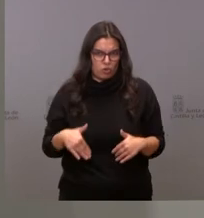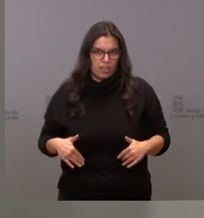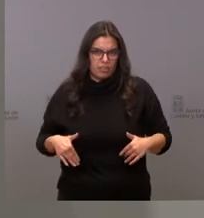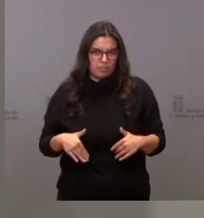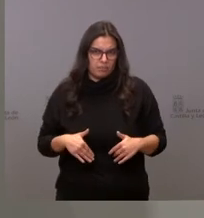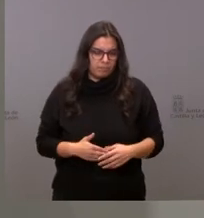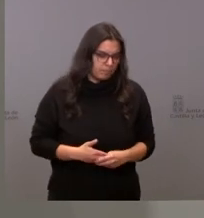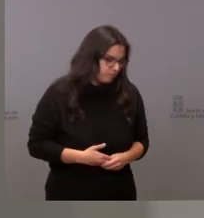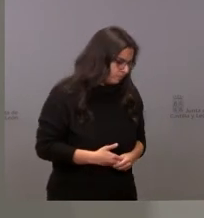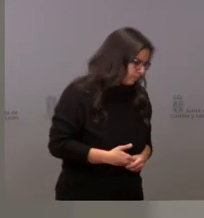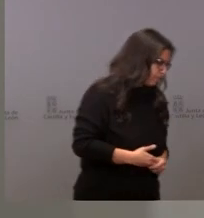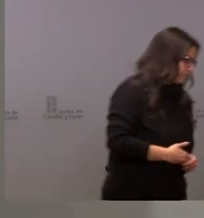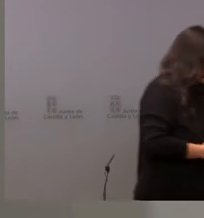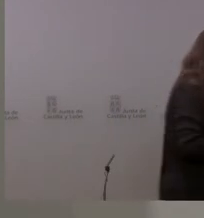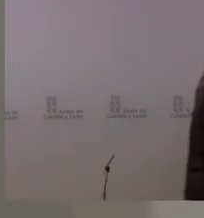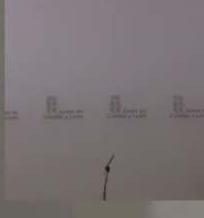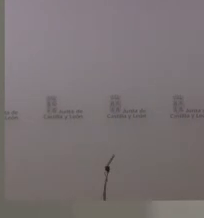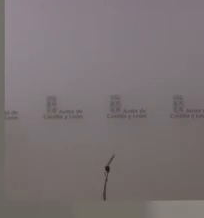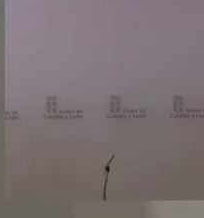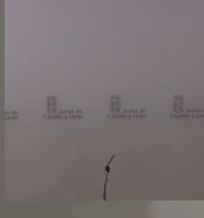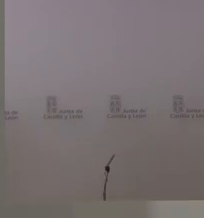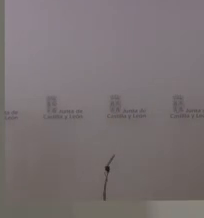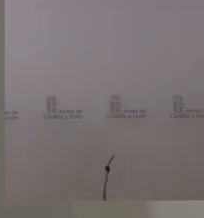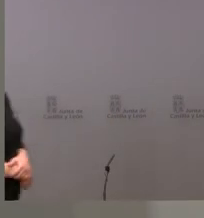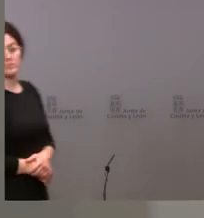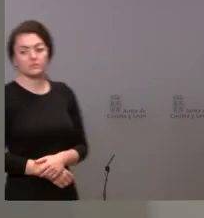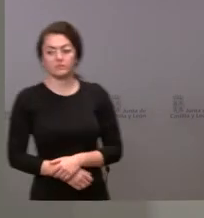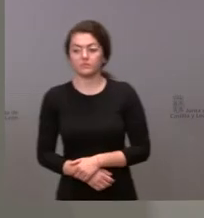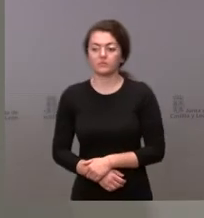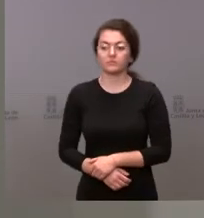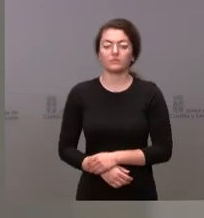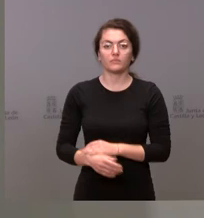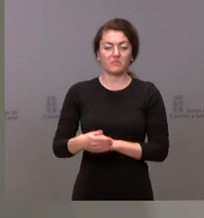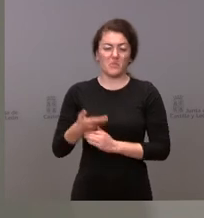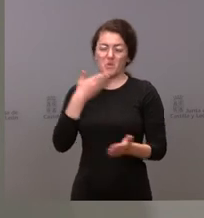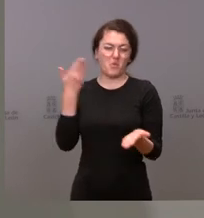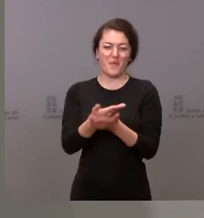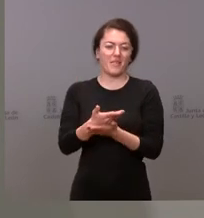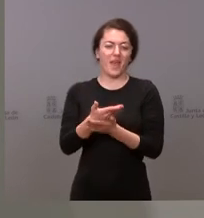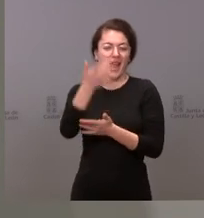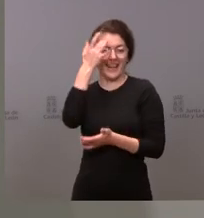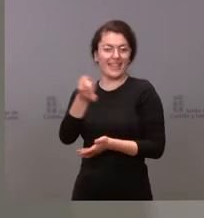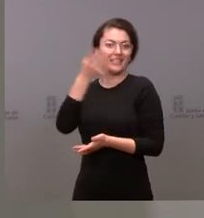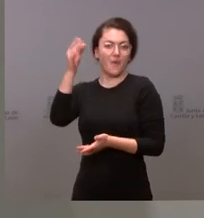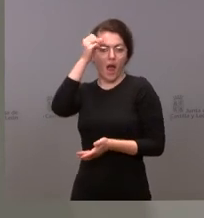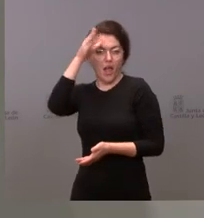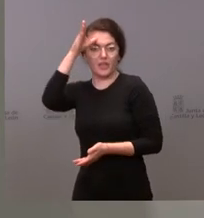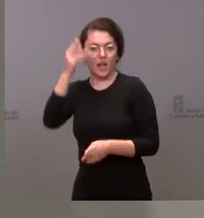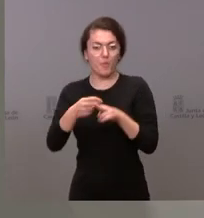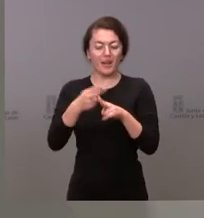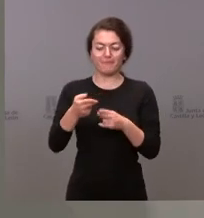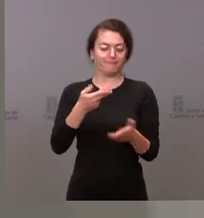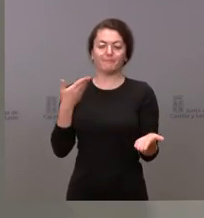ya no ha pedido uno iniciativa o inteligencia política pide educación educación elemental voy